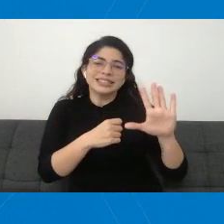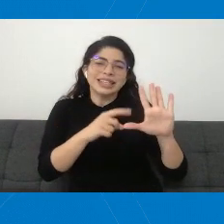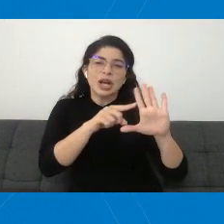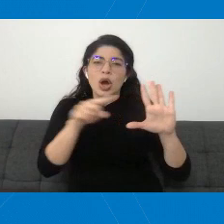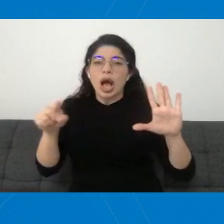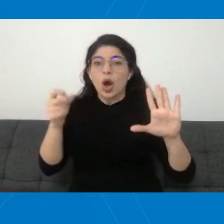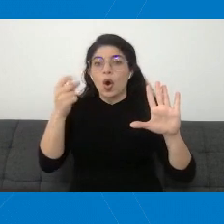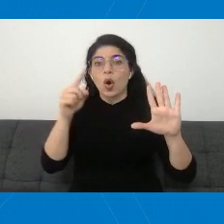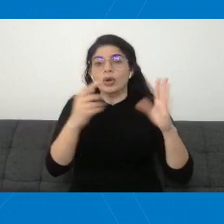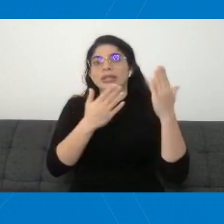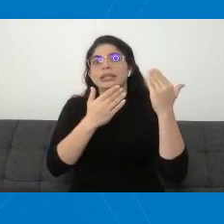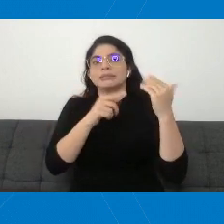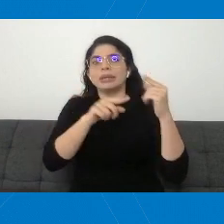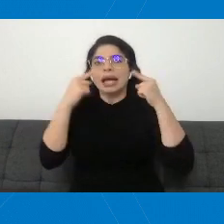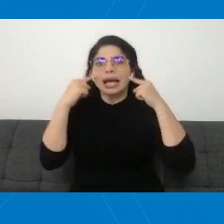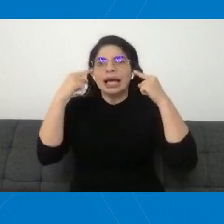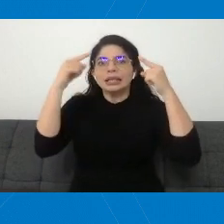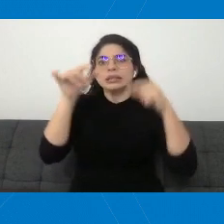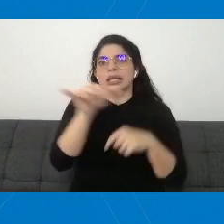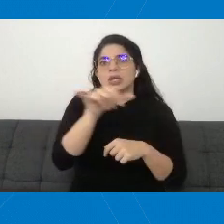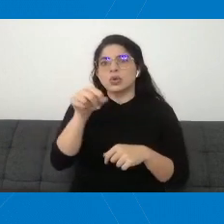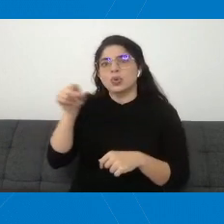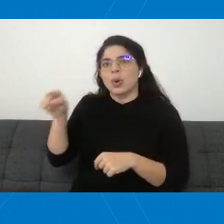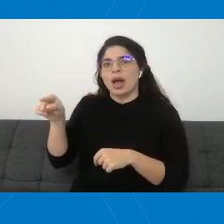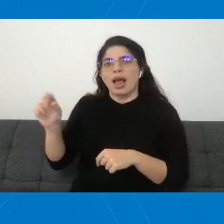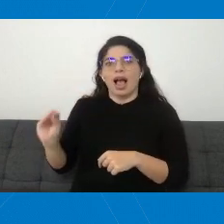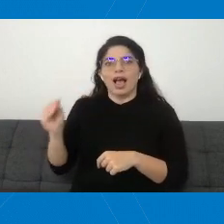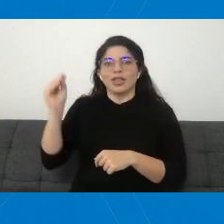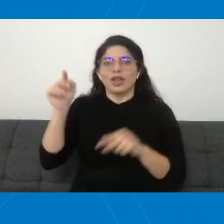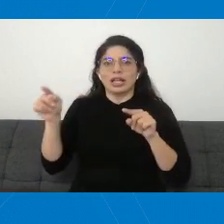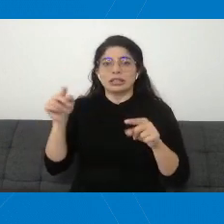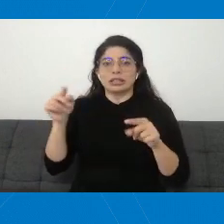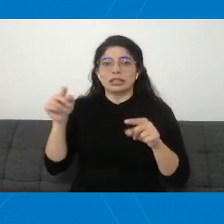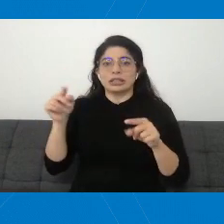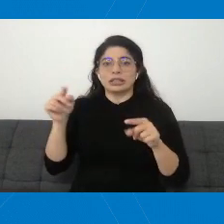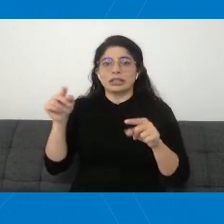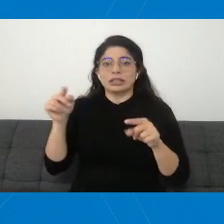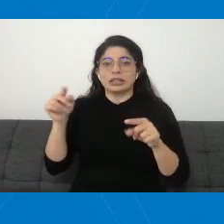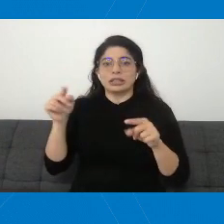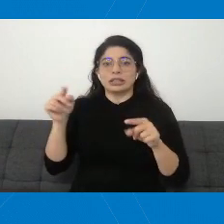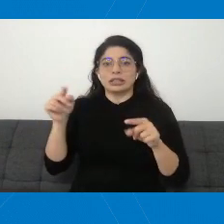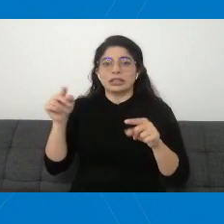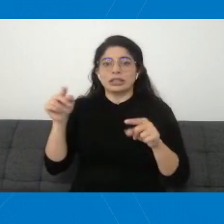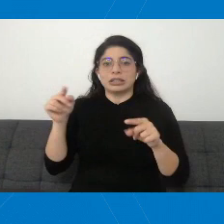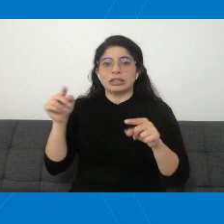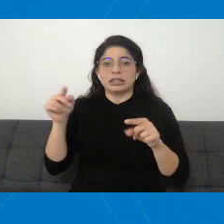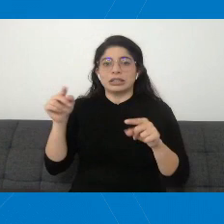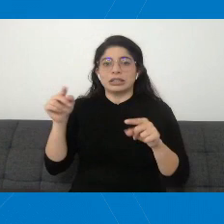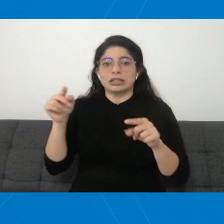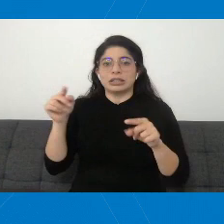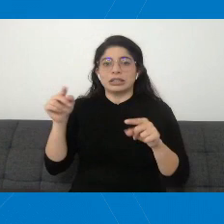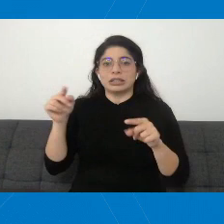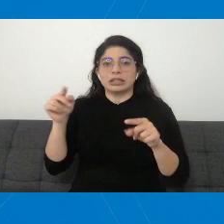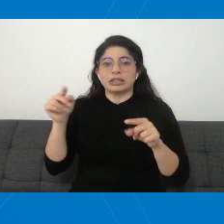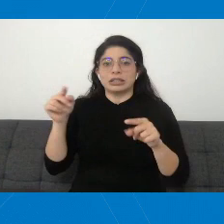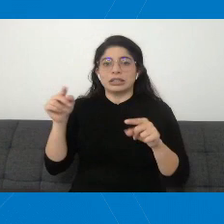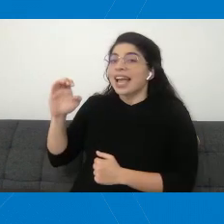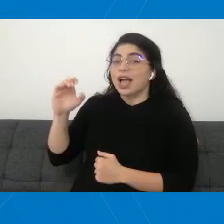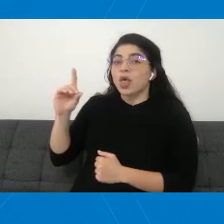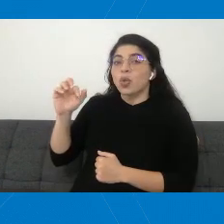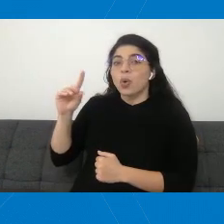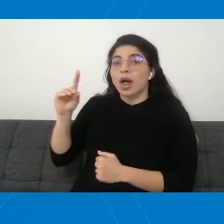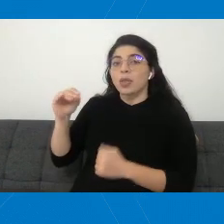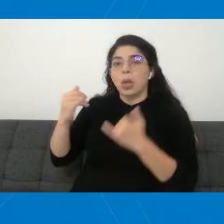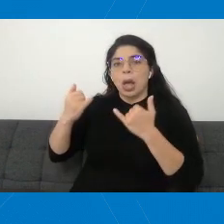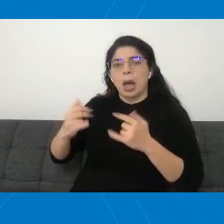los 11 años, y nos mantenemos atentos a todas sus consultas. Muchas gracias. Muchas gracias, don Eduardo. Vamos a iniciar